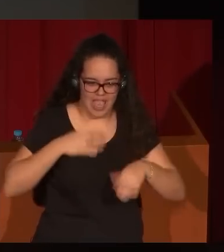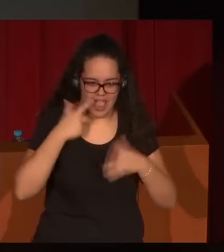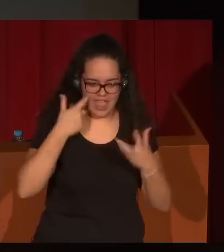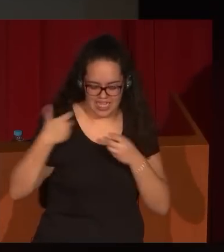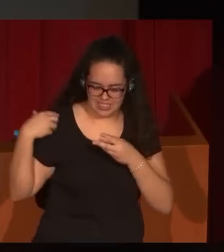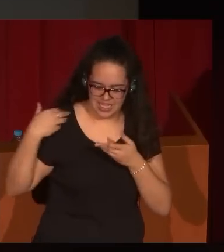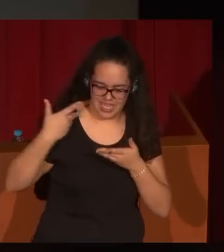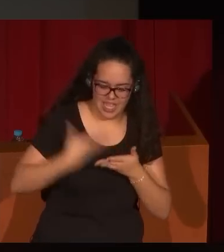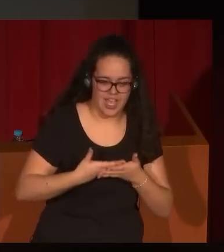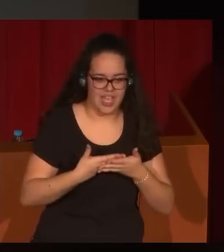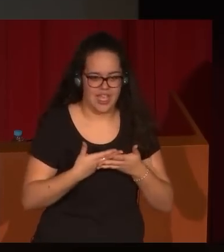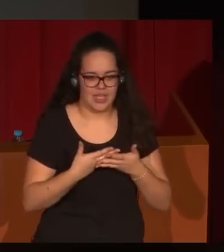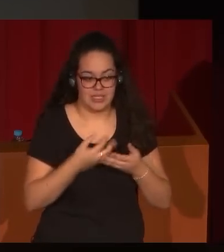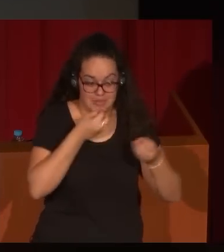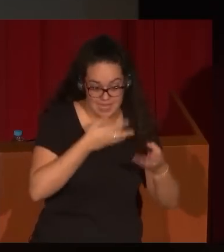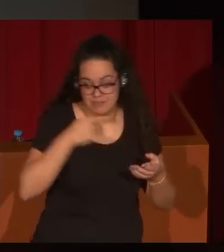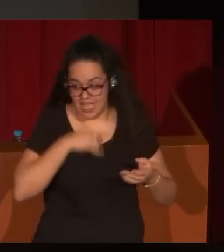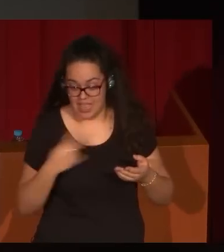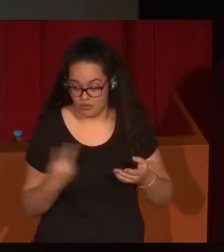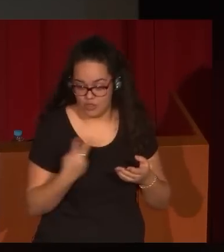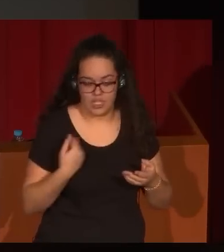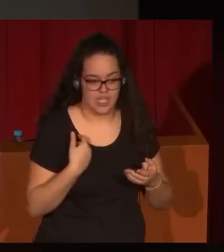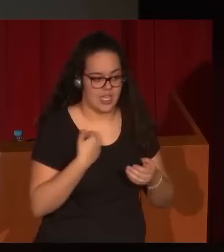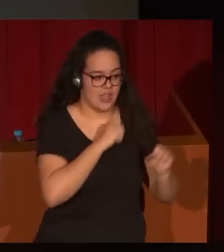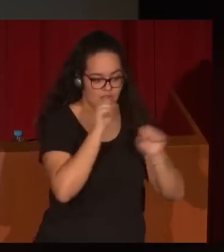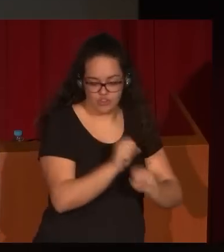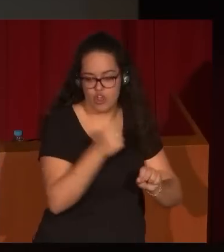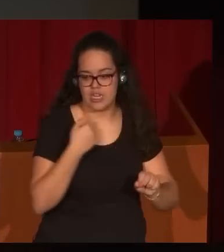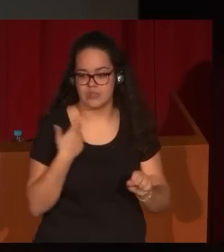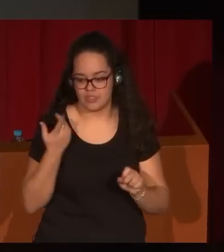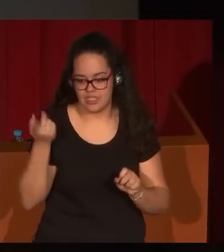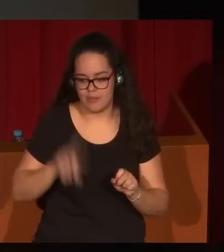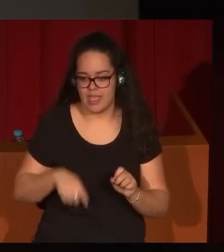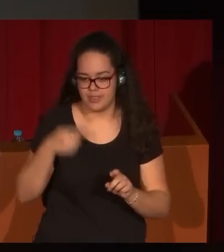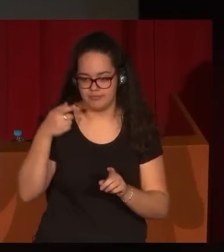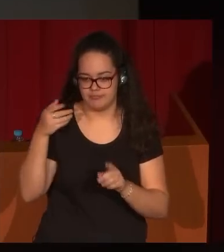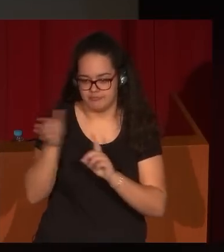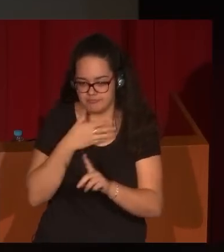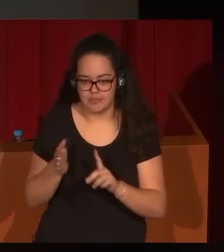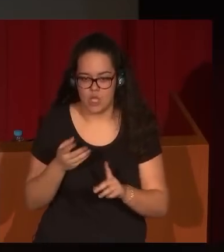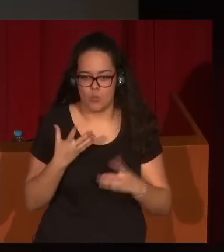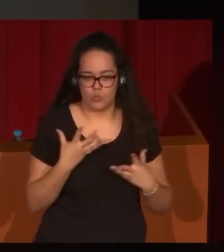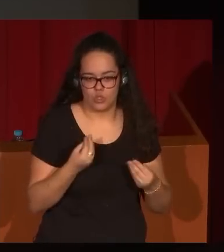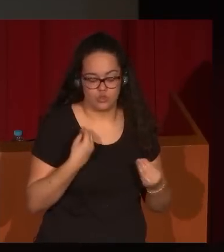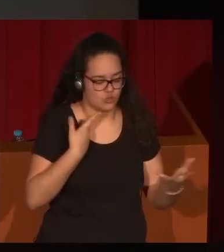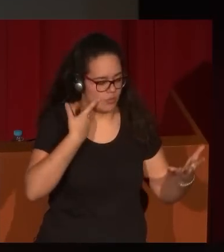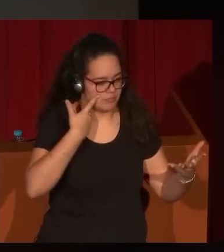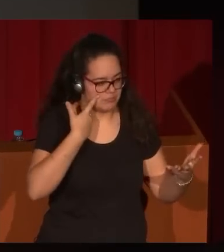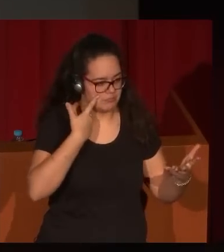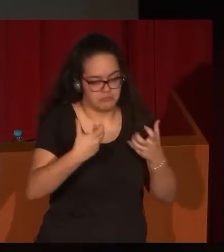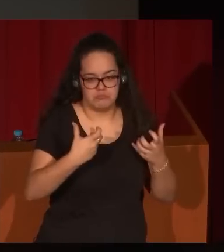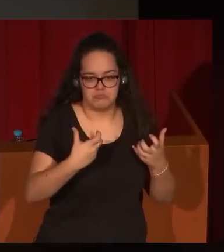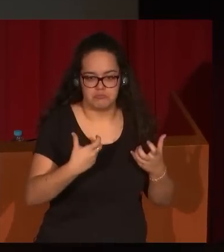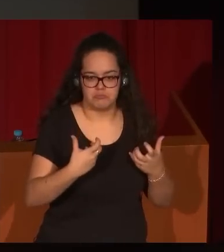tanto para bien como para mal, con grandes defensores y grandes detractores, un artista que es muy sorprendente, lo veremos en su momento, un artista